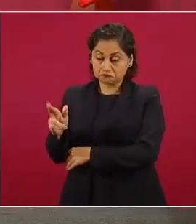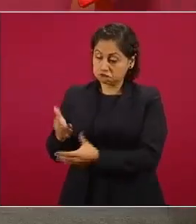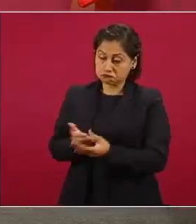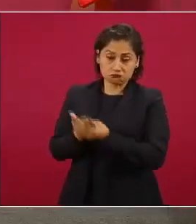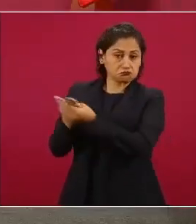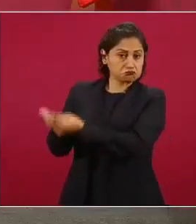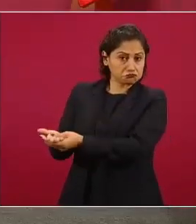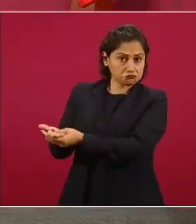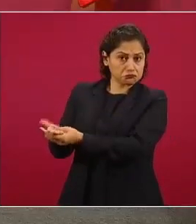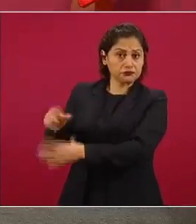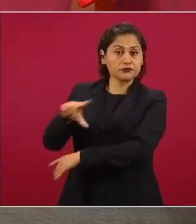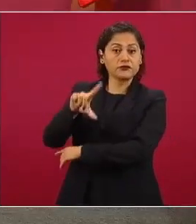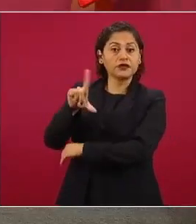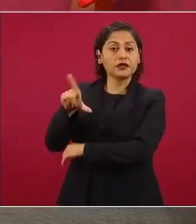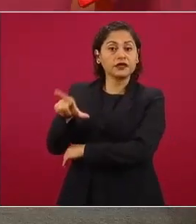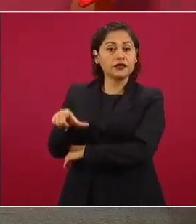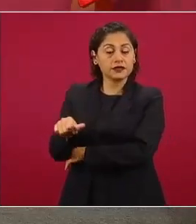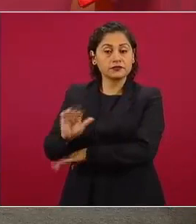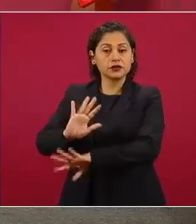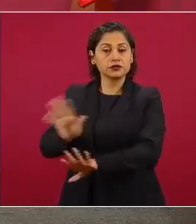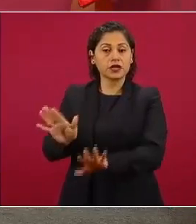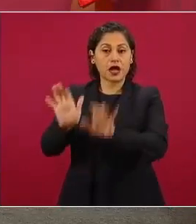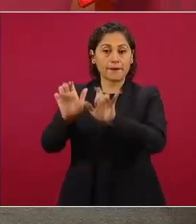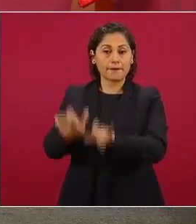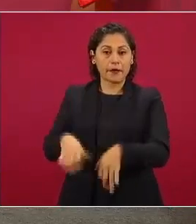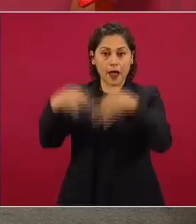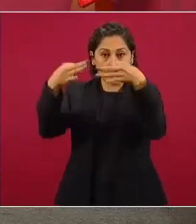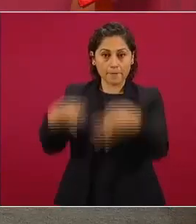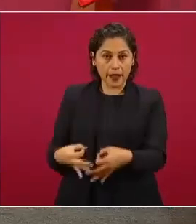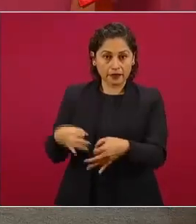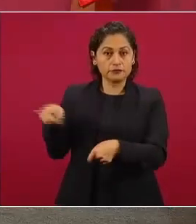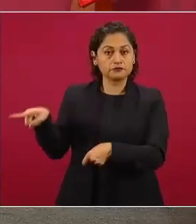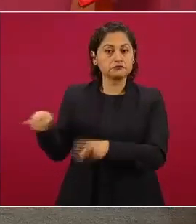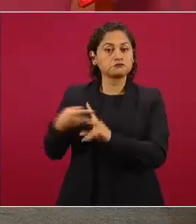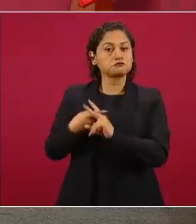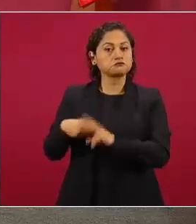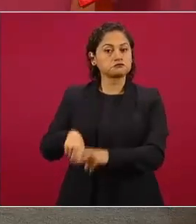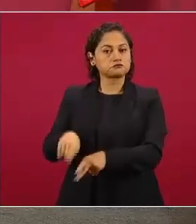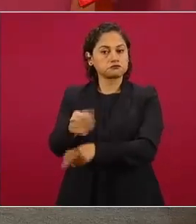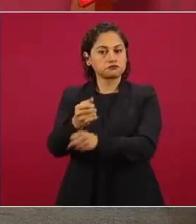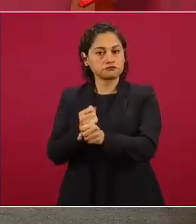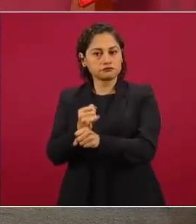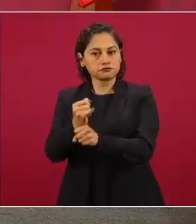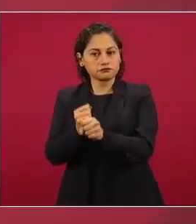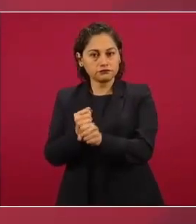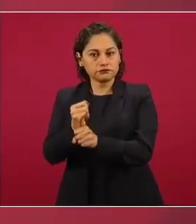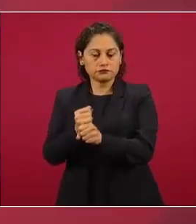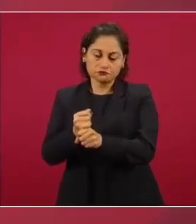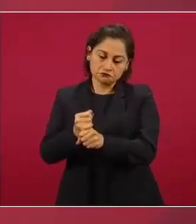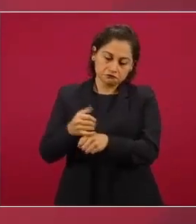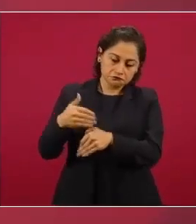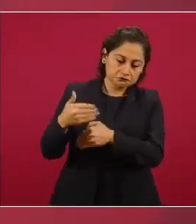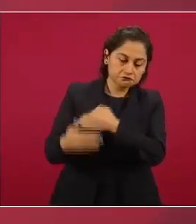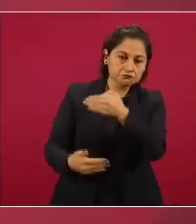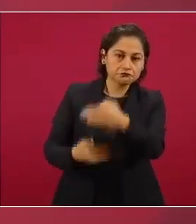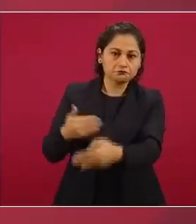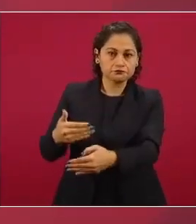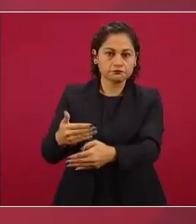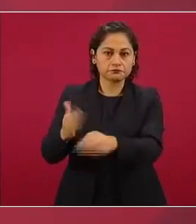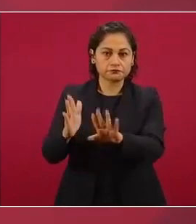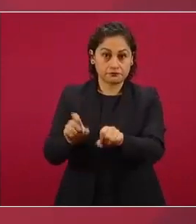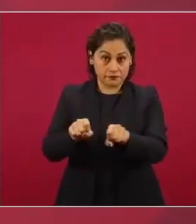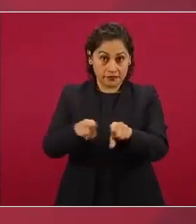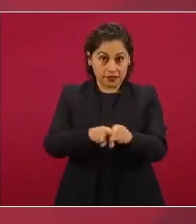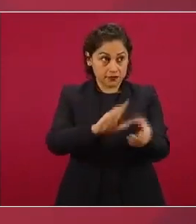recibe y la fiscalía abre una investigación con esos elementos